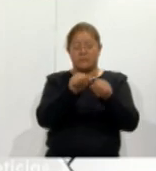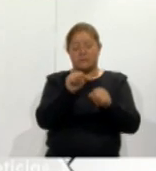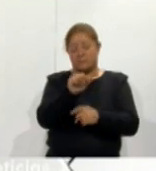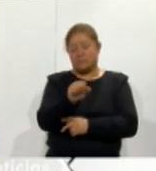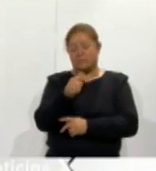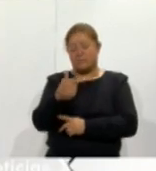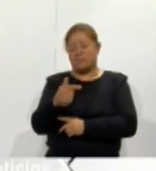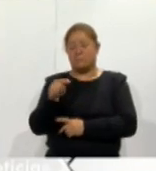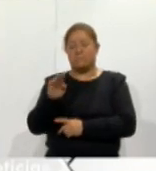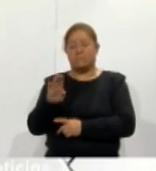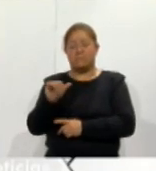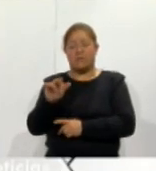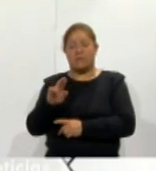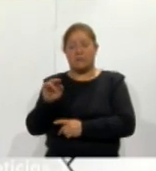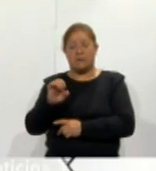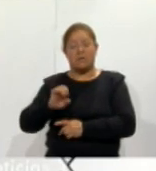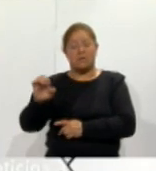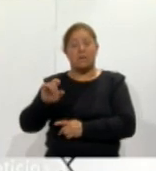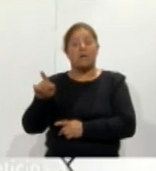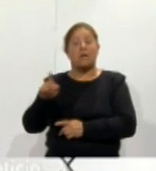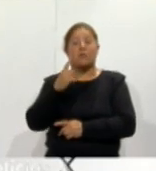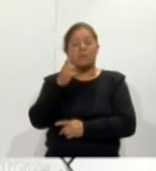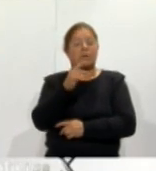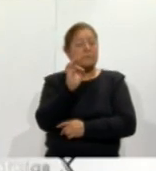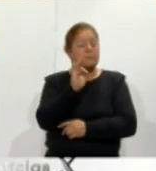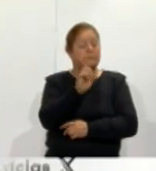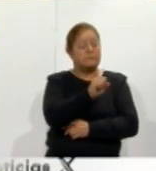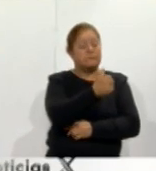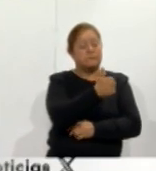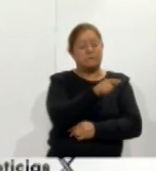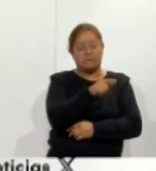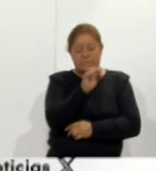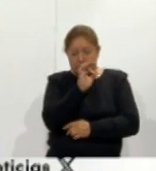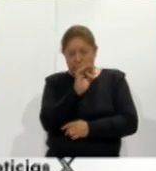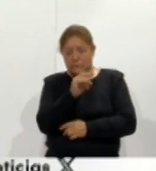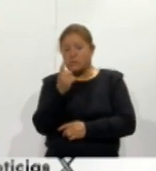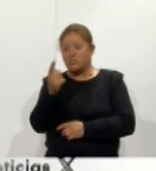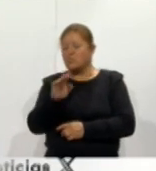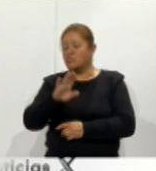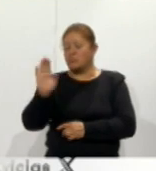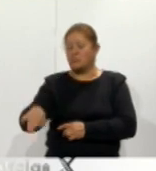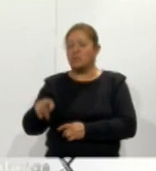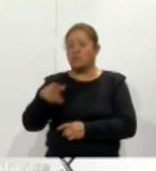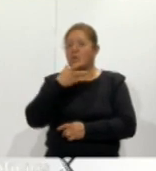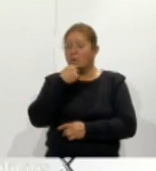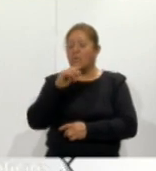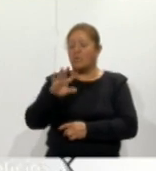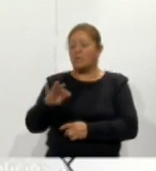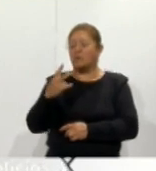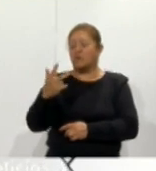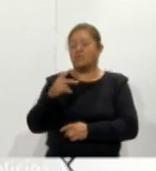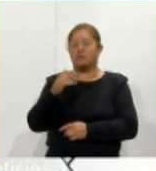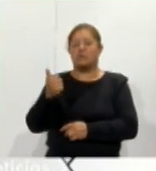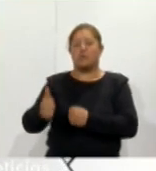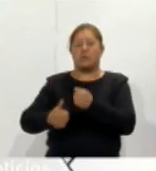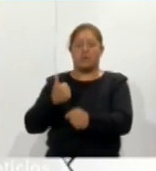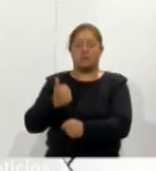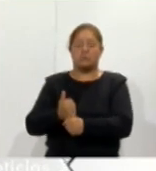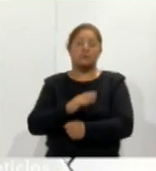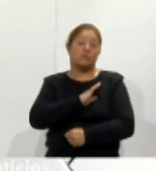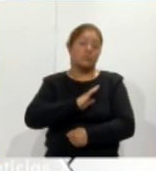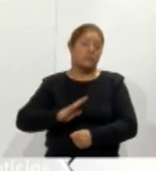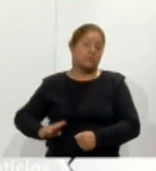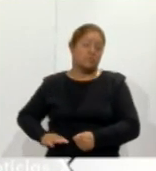de 66 casos sospechosos y una defunción de un varón de 48 años de edad los municipios que